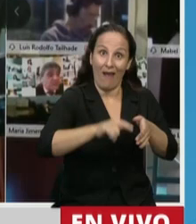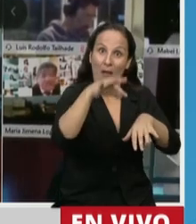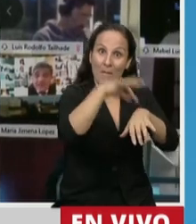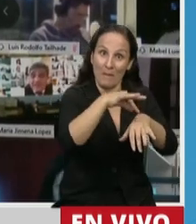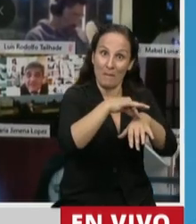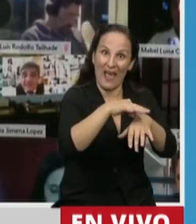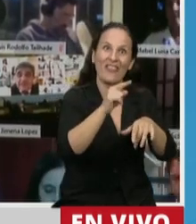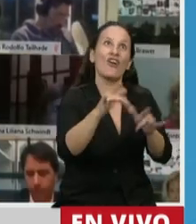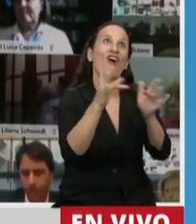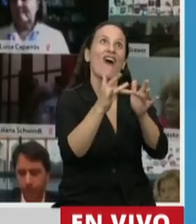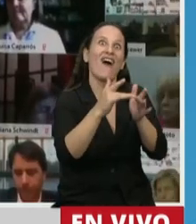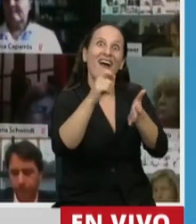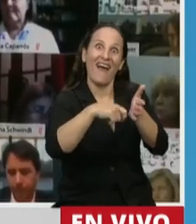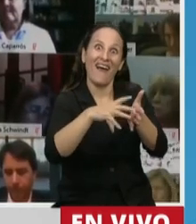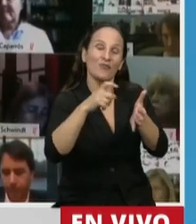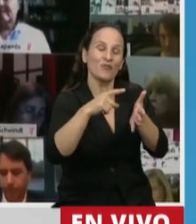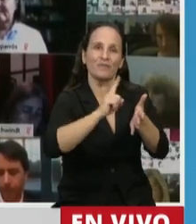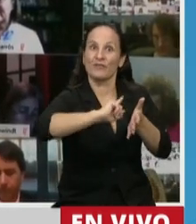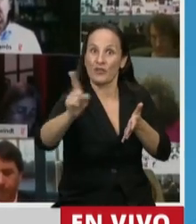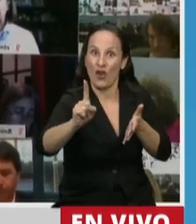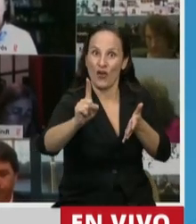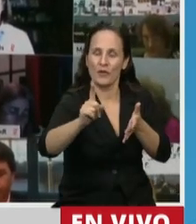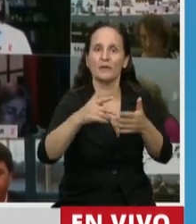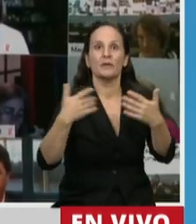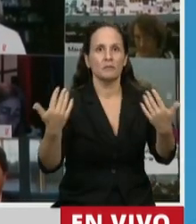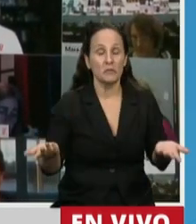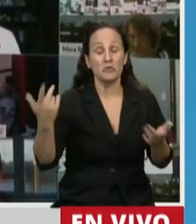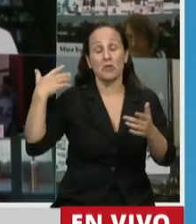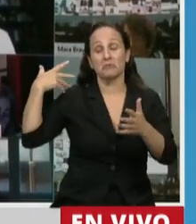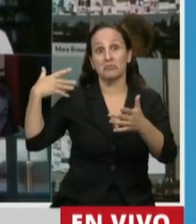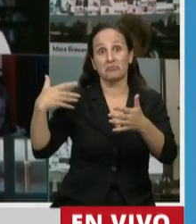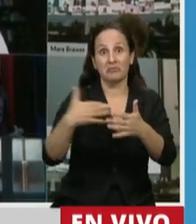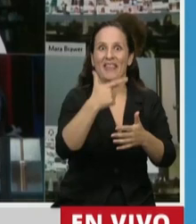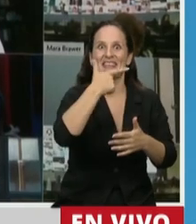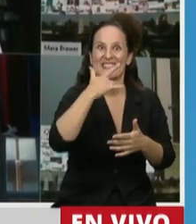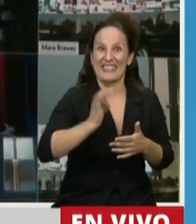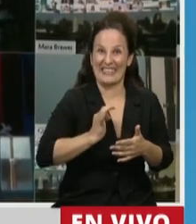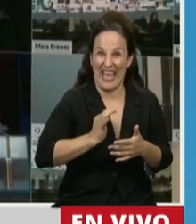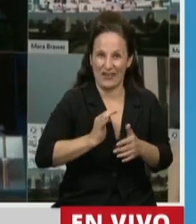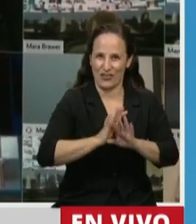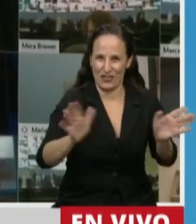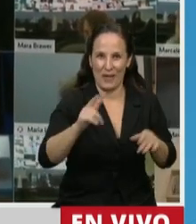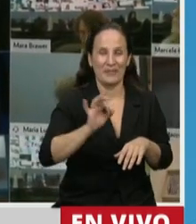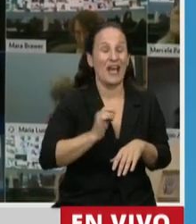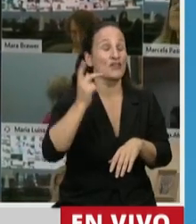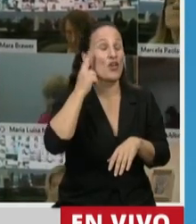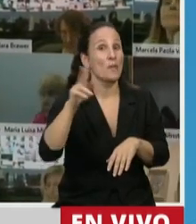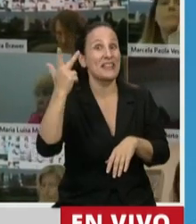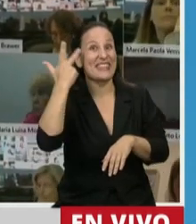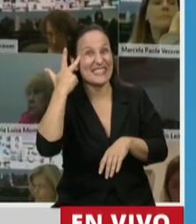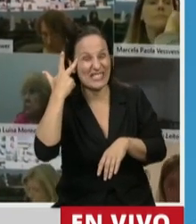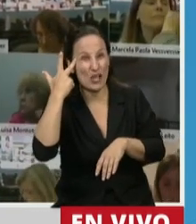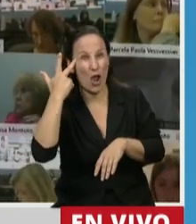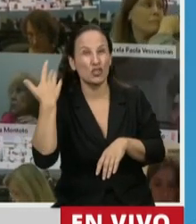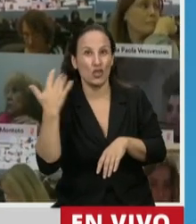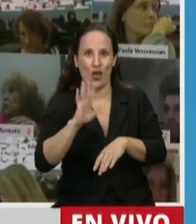pueda ser hecha en forma electrónica o digital. Así que 17 años después, en el año 2018, al derogarse el artículo 4